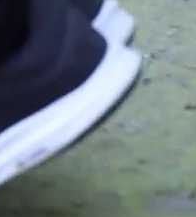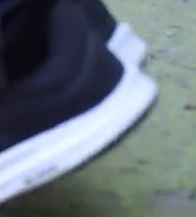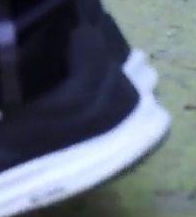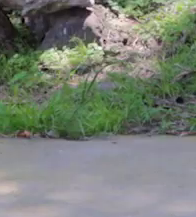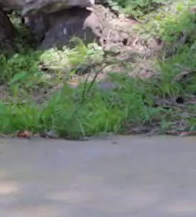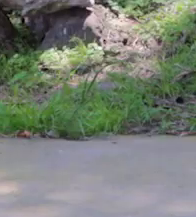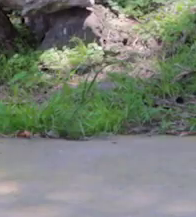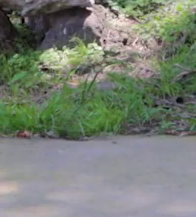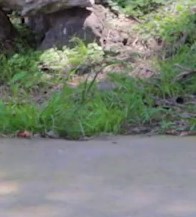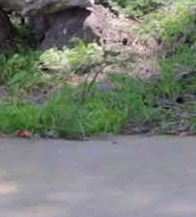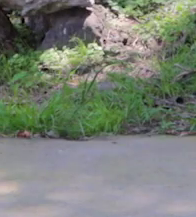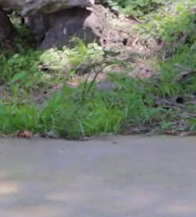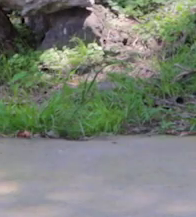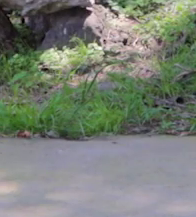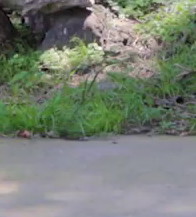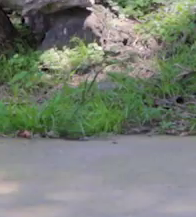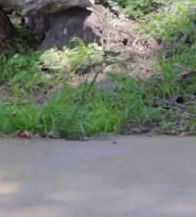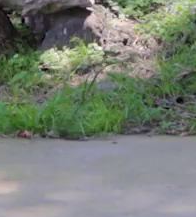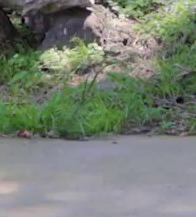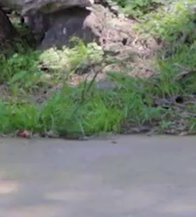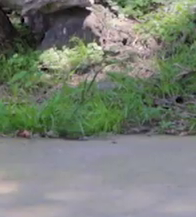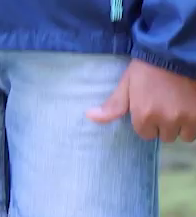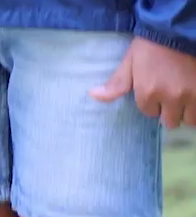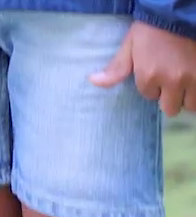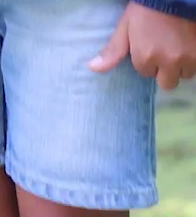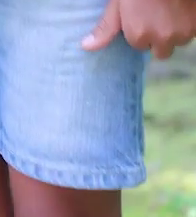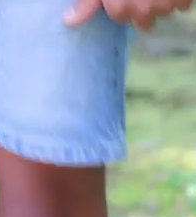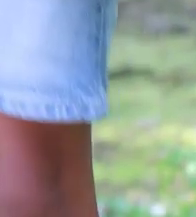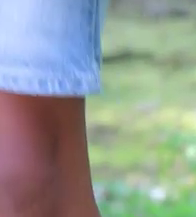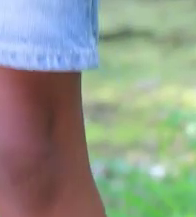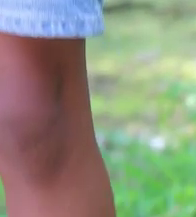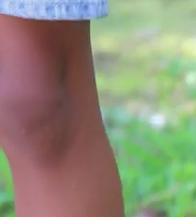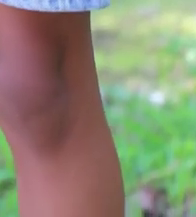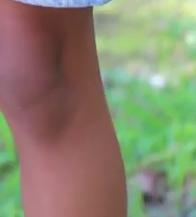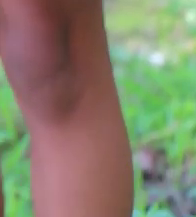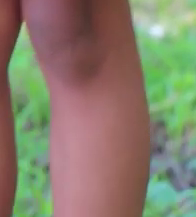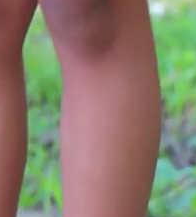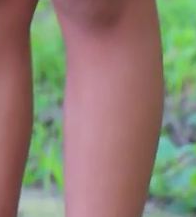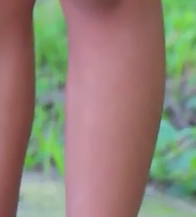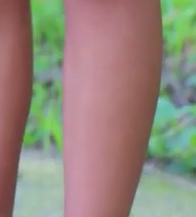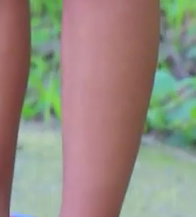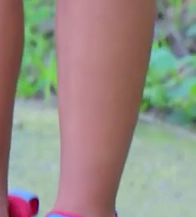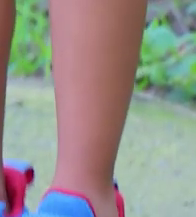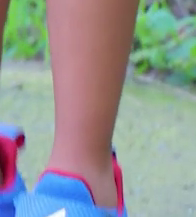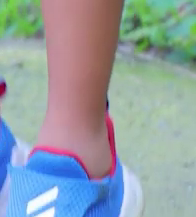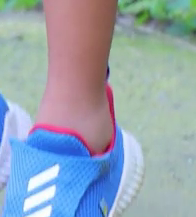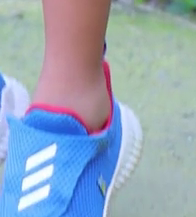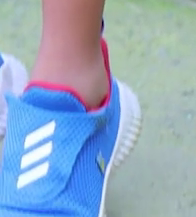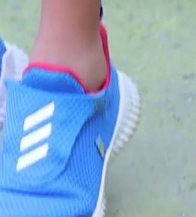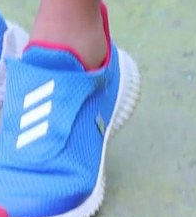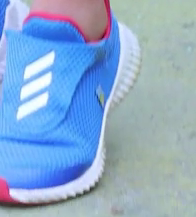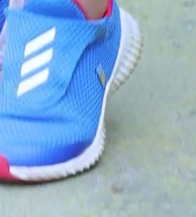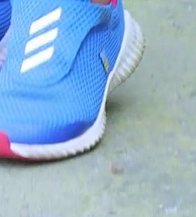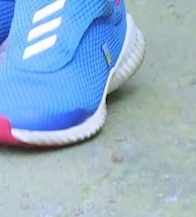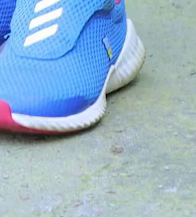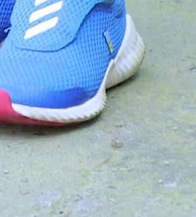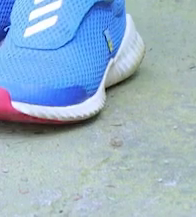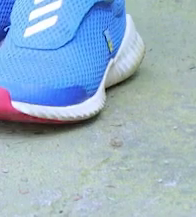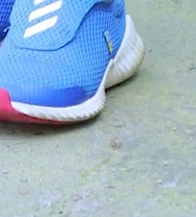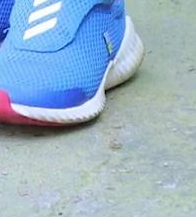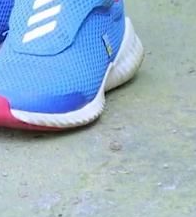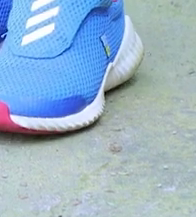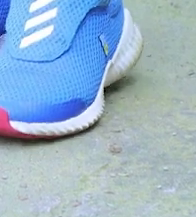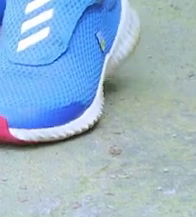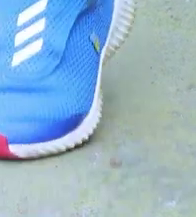Derecho. Elevar nuestros talones. Sin flexión de rodillas. Sin flexionar. Cuida. No flexionar